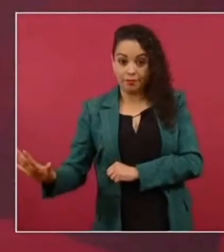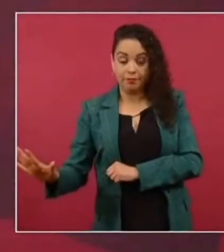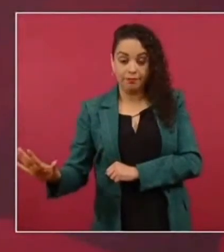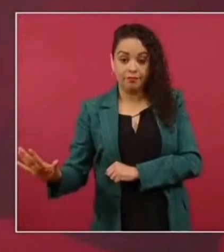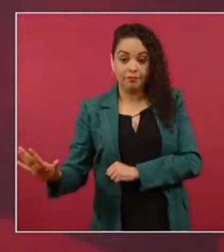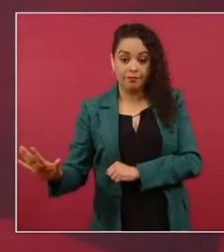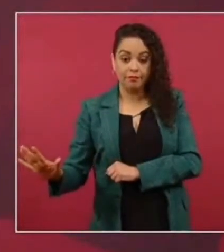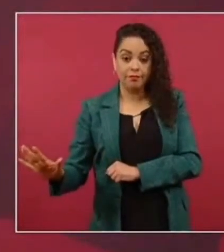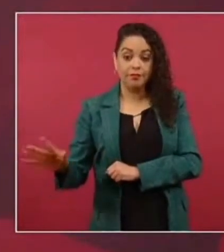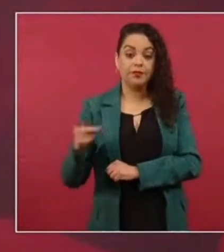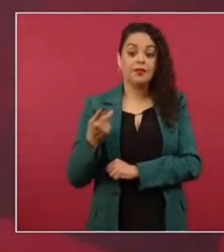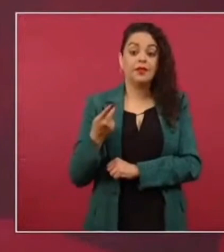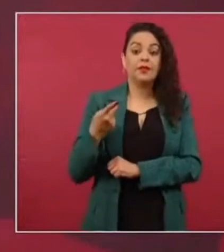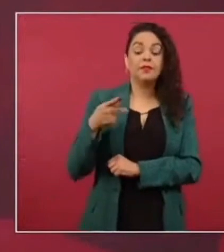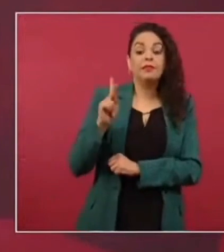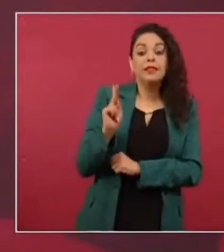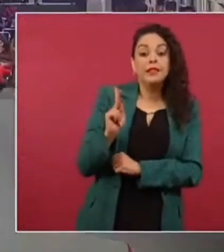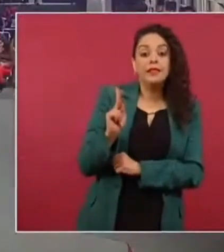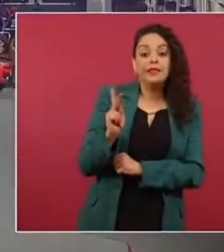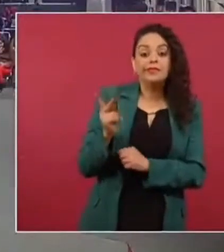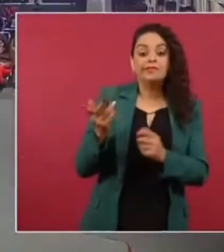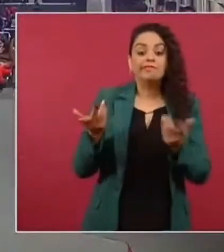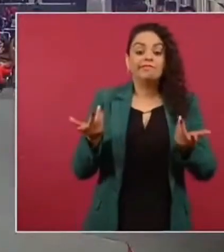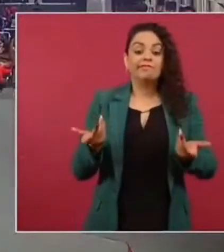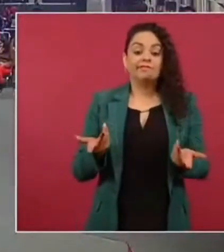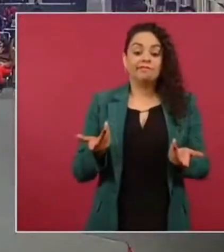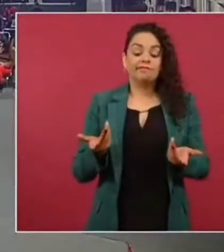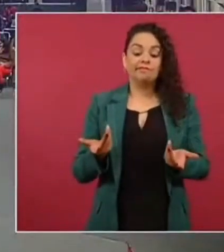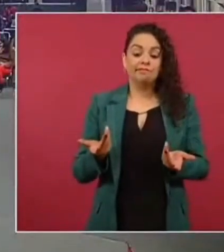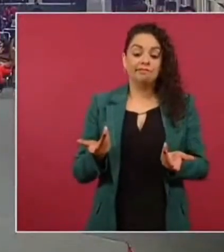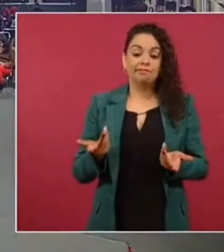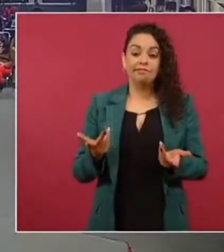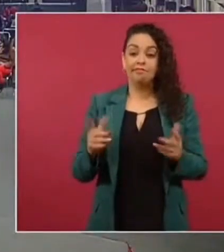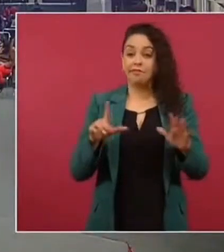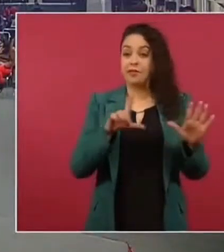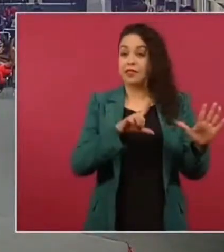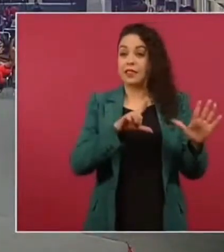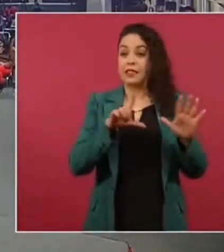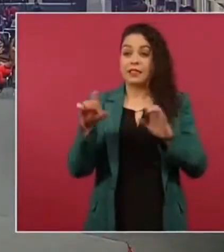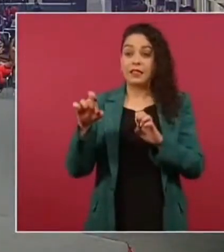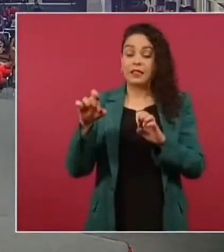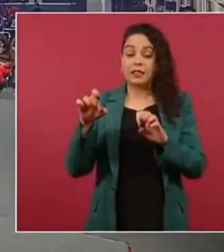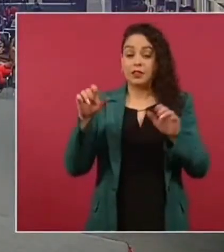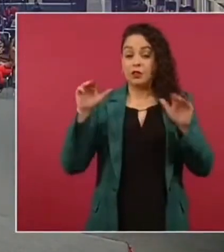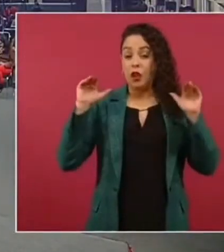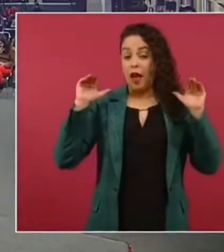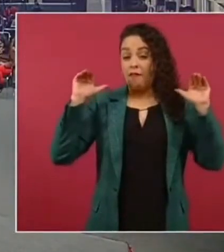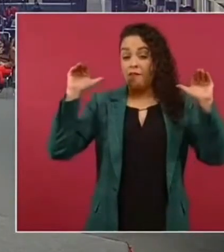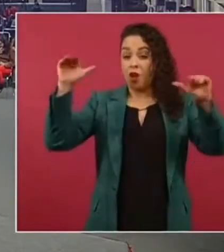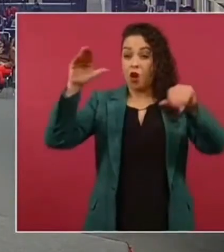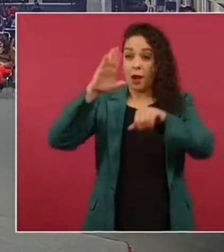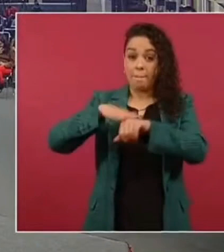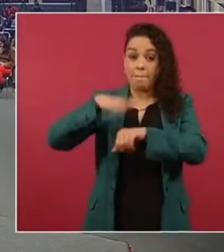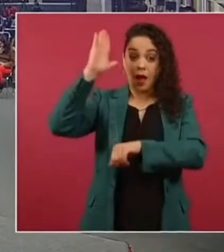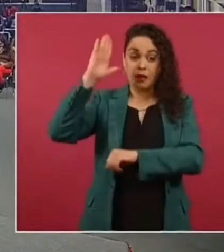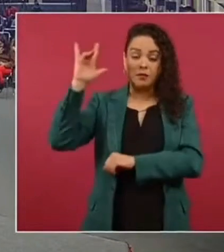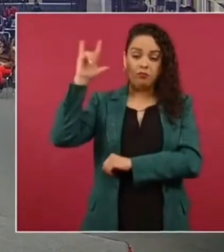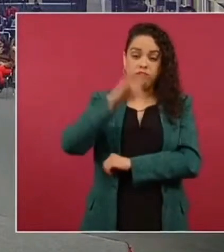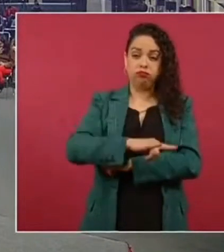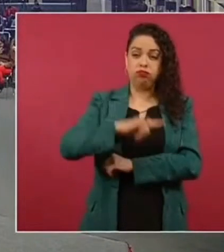llegan y salen más de 700 aviones. más aeropuerto